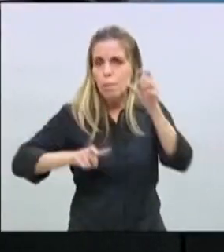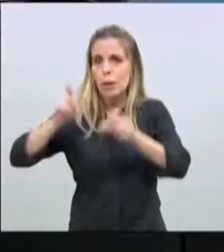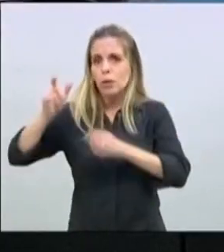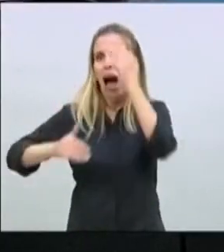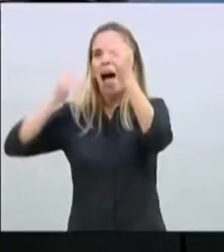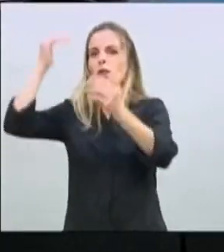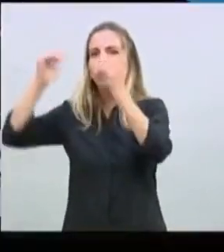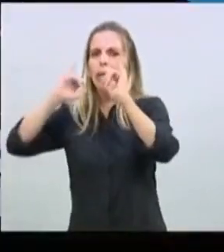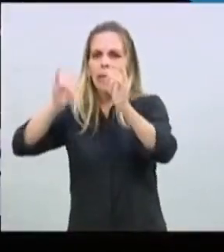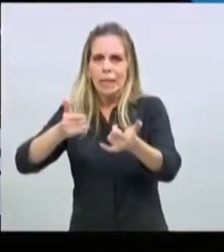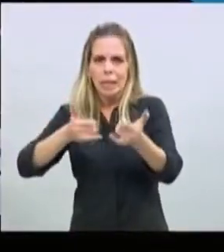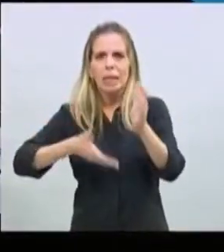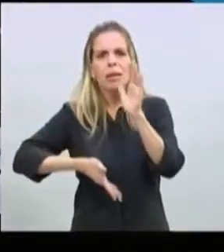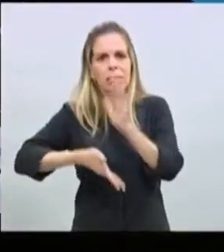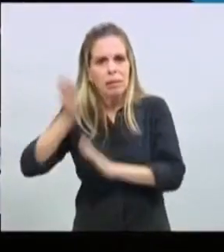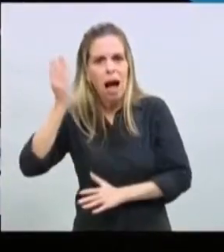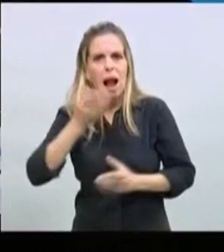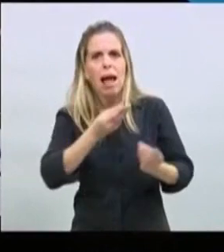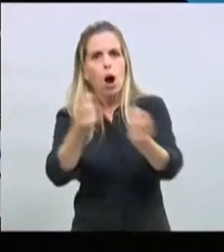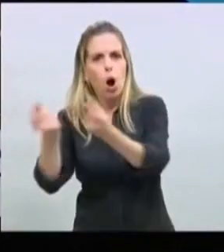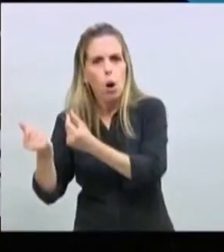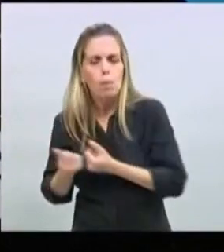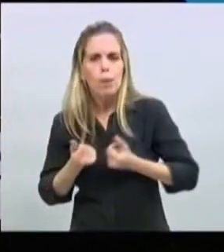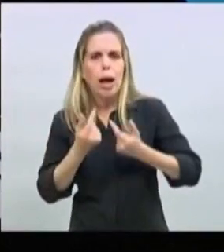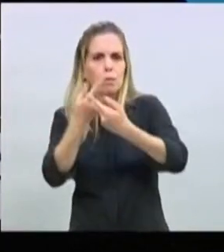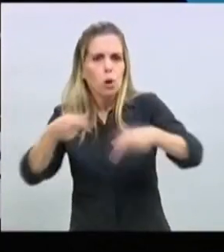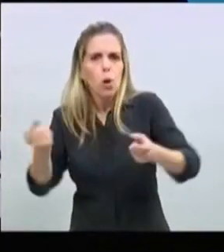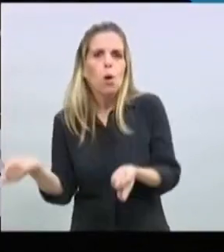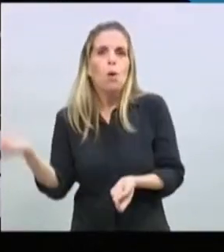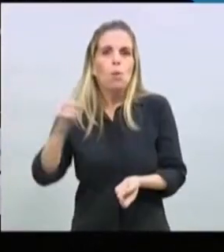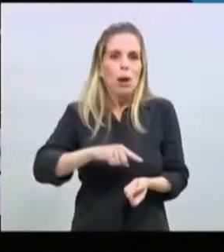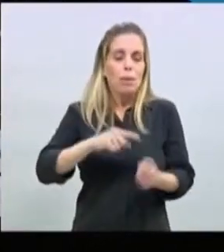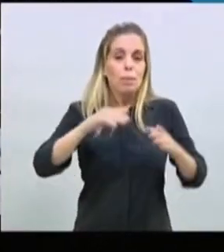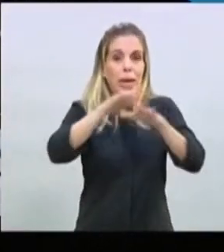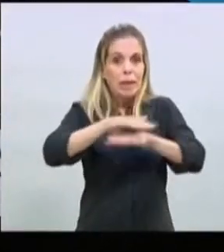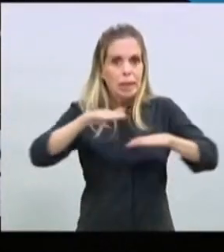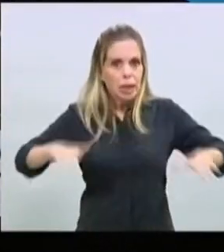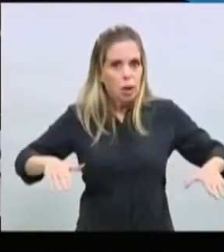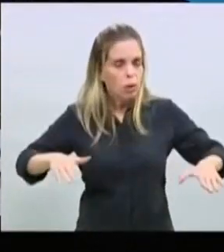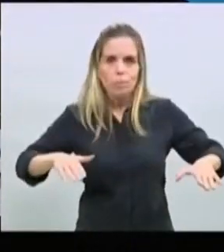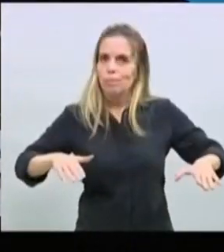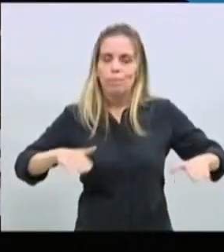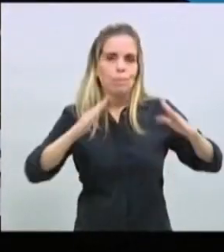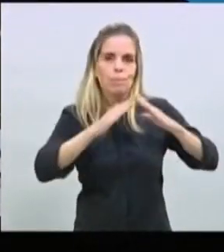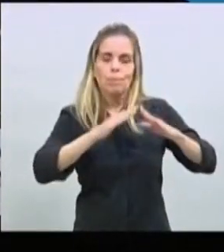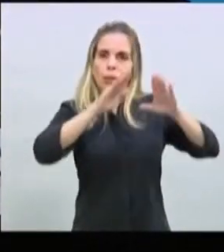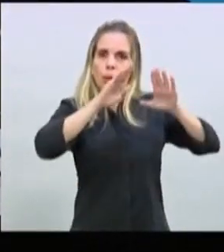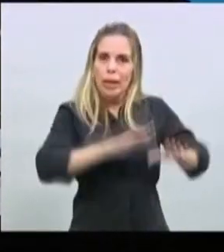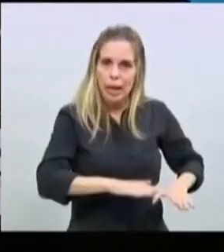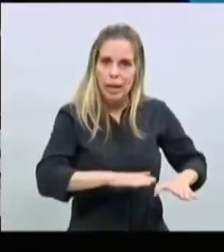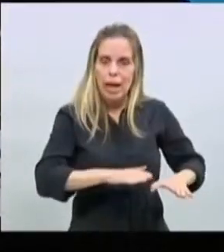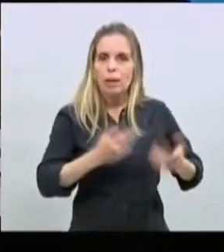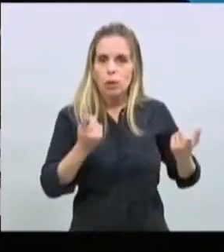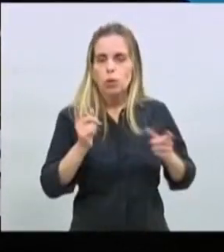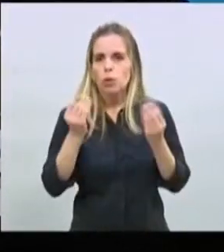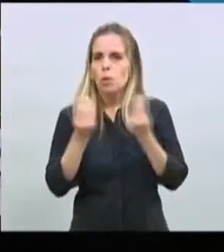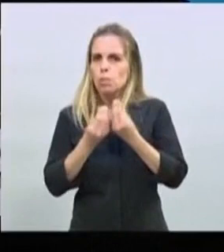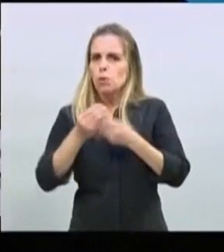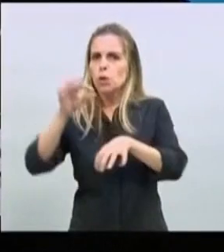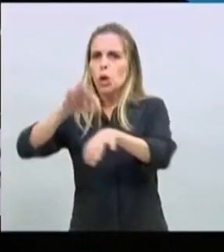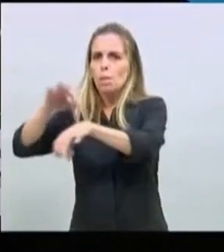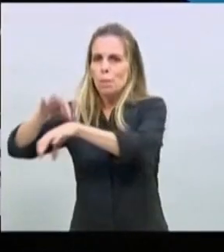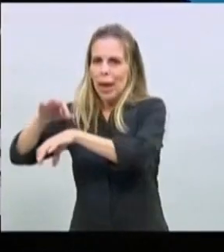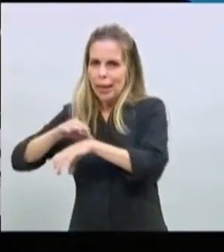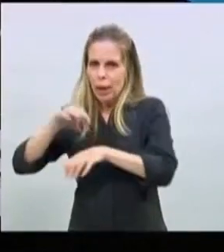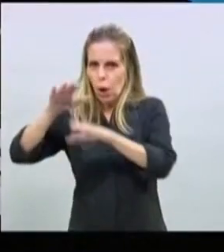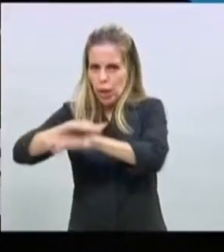a comprar los alimentos, las farmacias, los niños no. Y en base a la recomendación también de muchísimos pediatras y